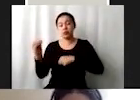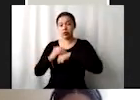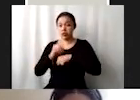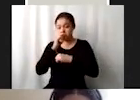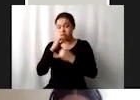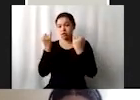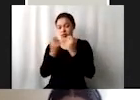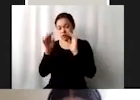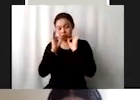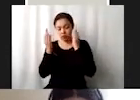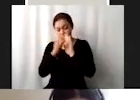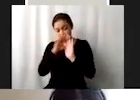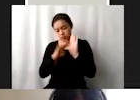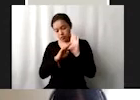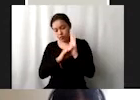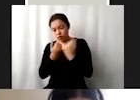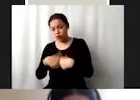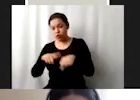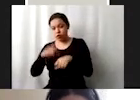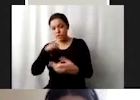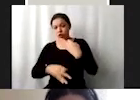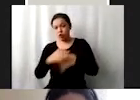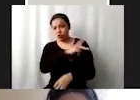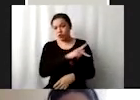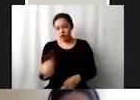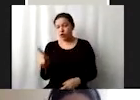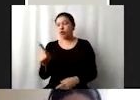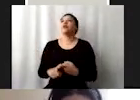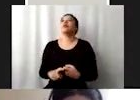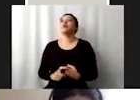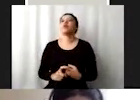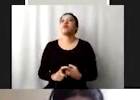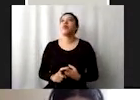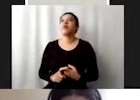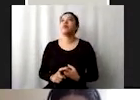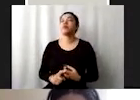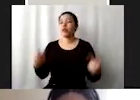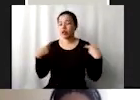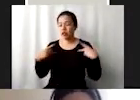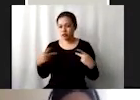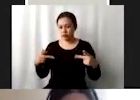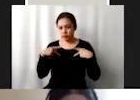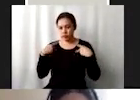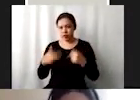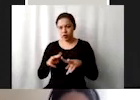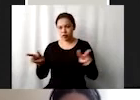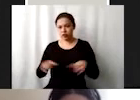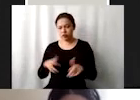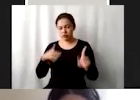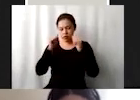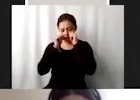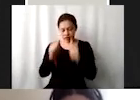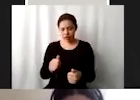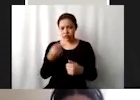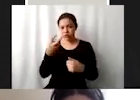abroteadas de protección social para todos, cobertura de las personas más vulnerables, casi siempre trata de hacer este